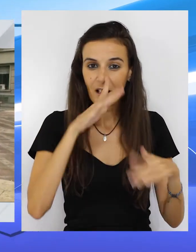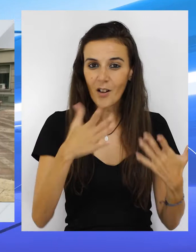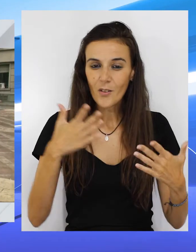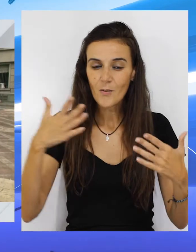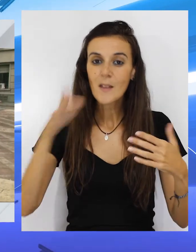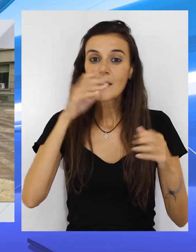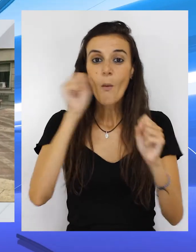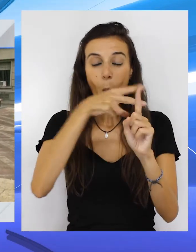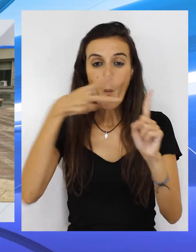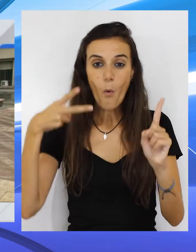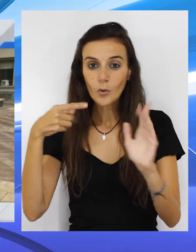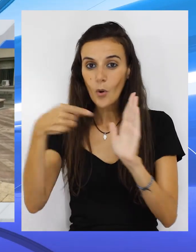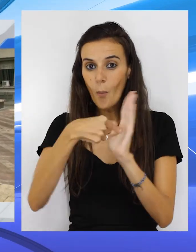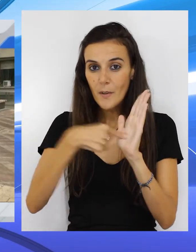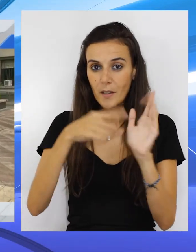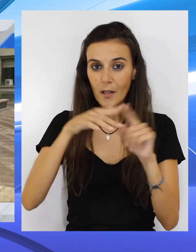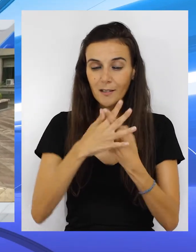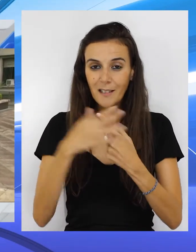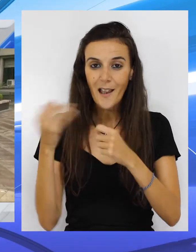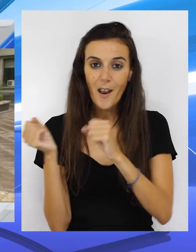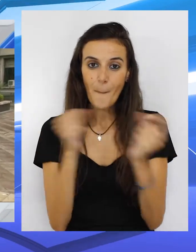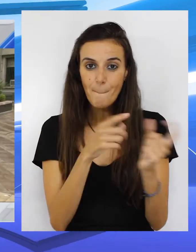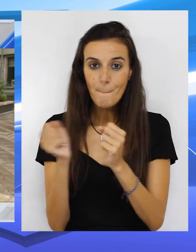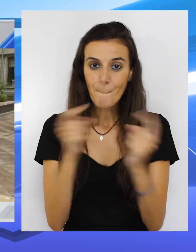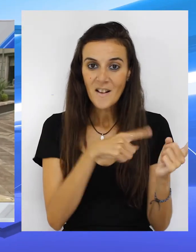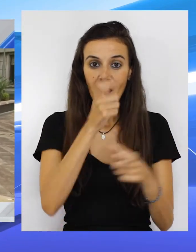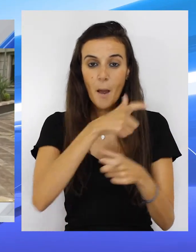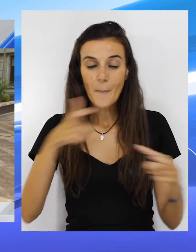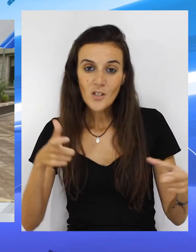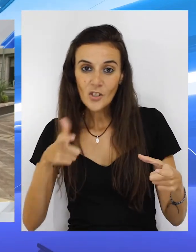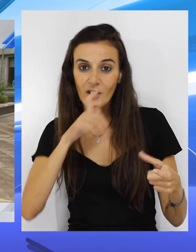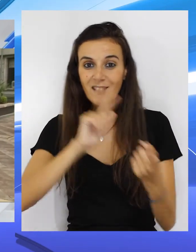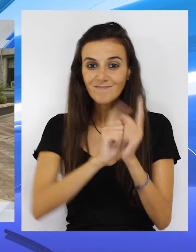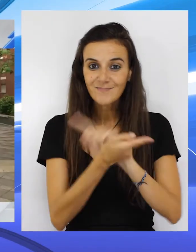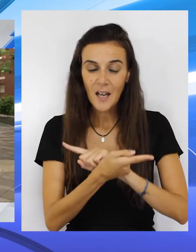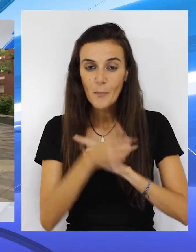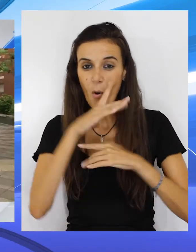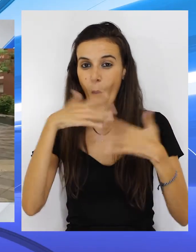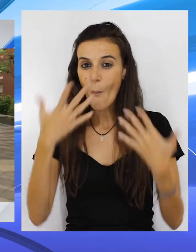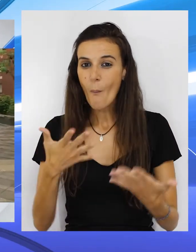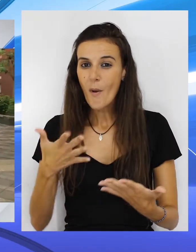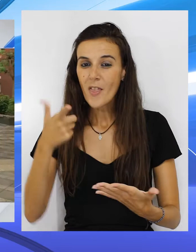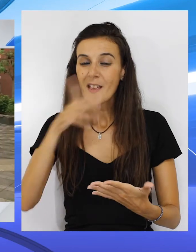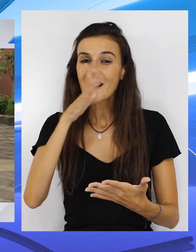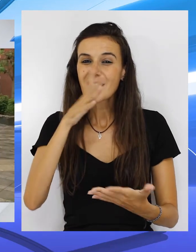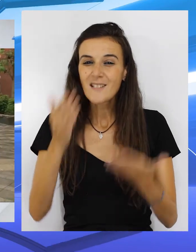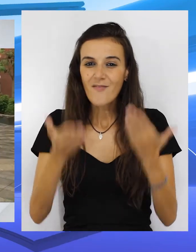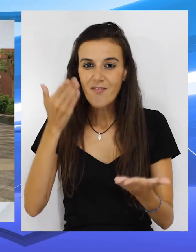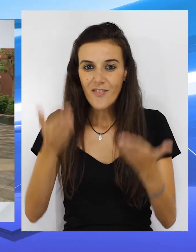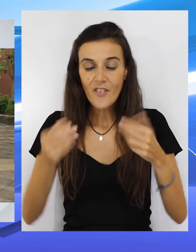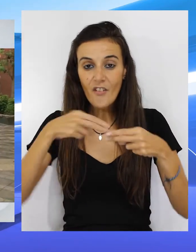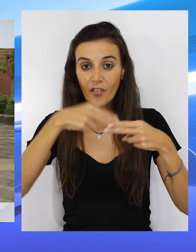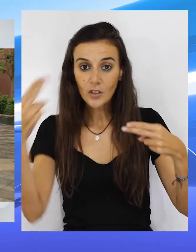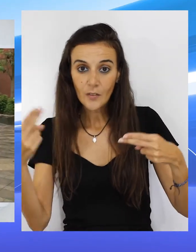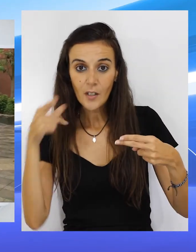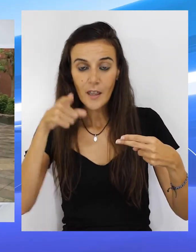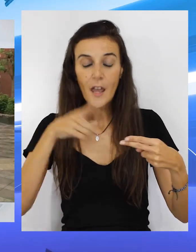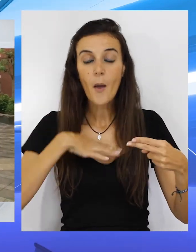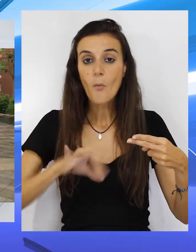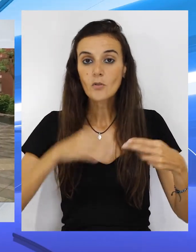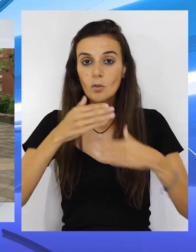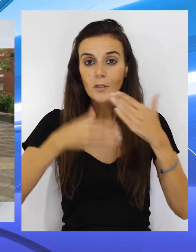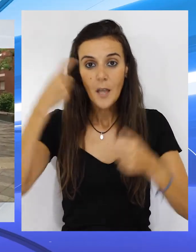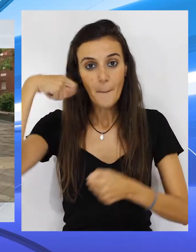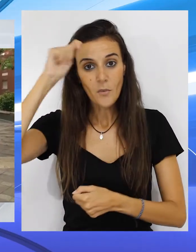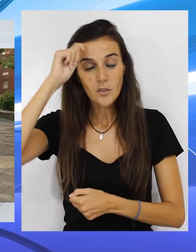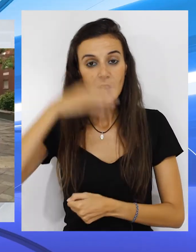cerró desde el punto de vista del tránsito de personas. Pero con esa permeabilidad fronteriza y la posibilidad